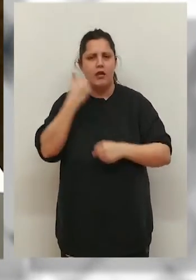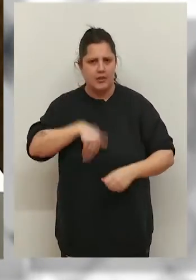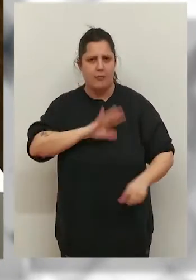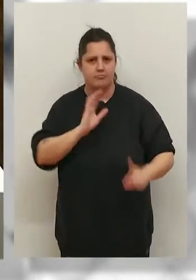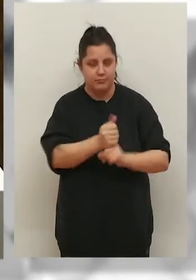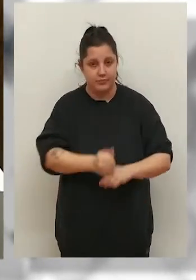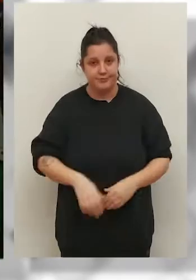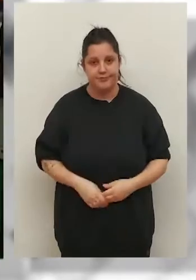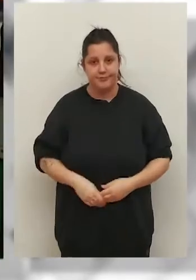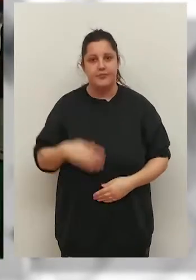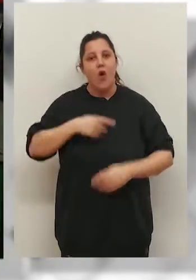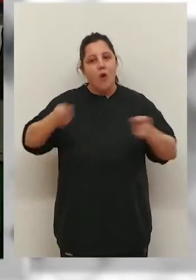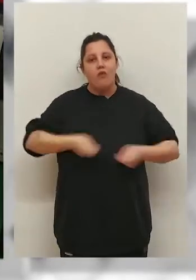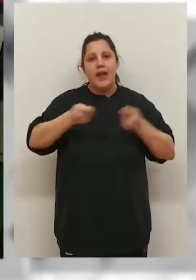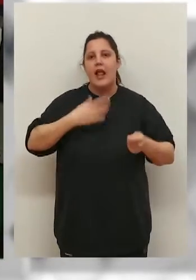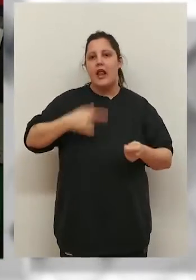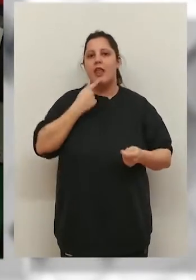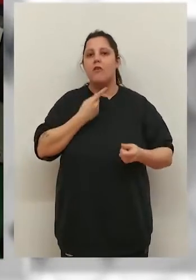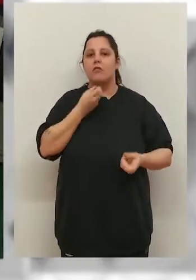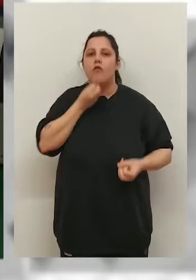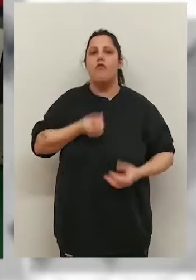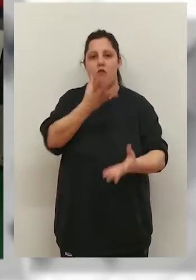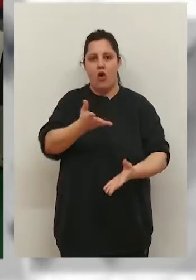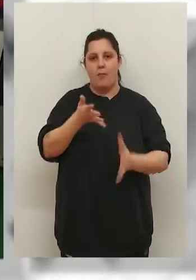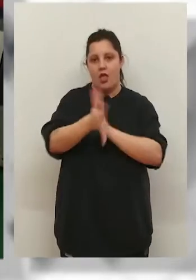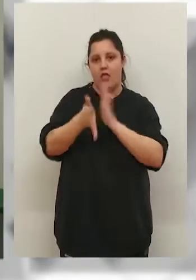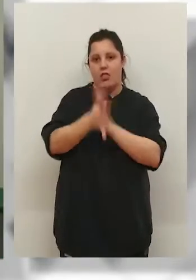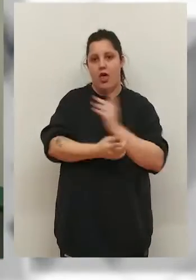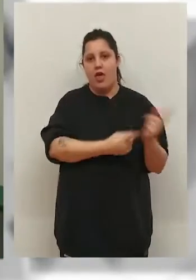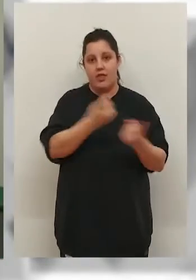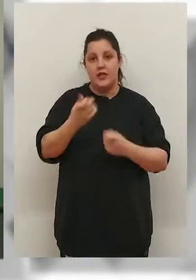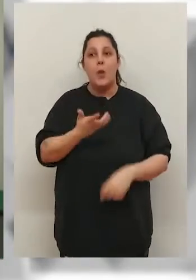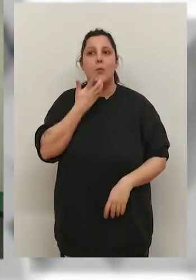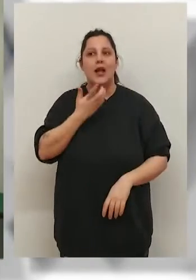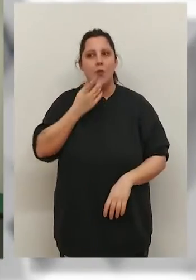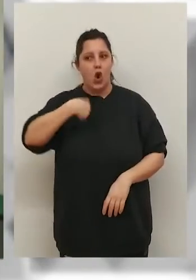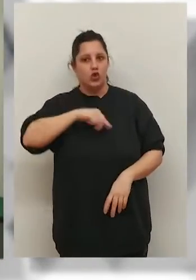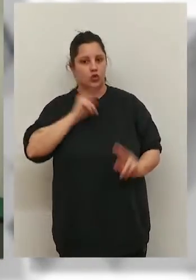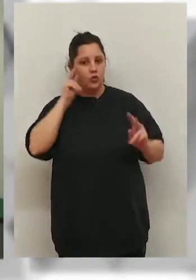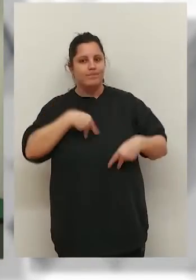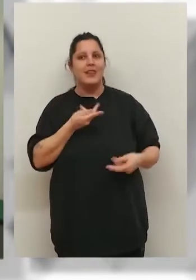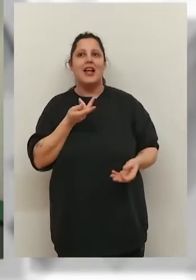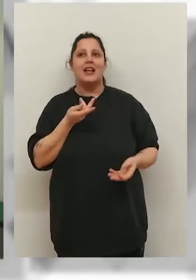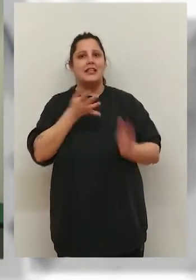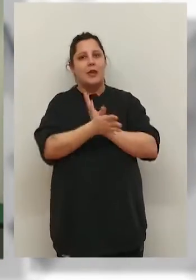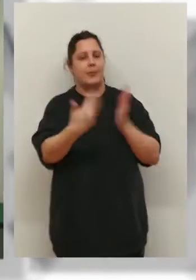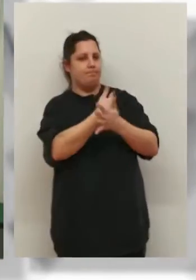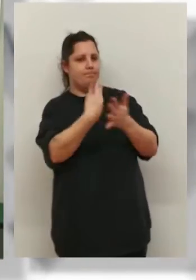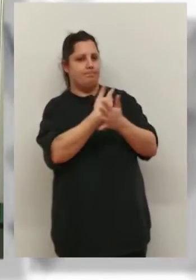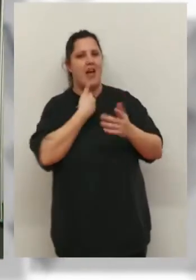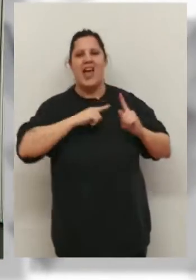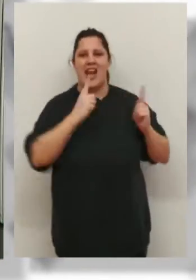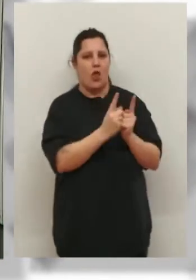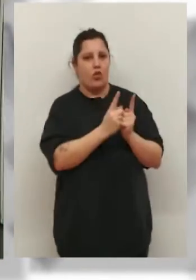trabajando ya. Ferias como estas buscan acabar con la desinformación entre los jóvenes. Por ejemplo, nosotros siempre nos han dado una visión de las FP, que es